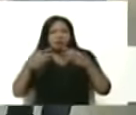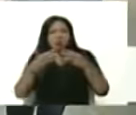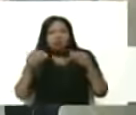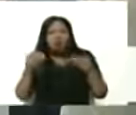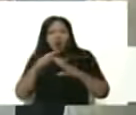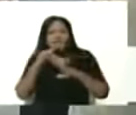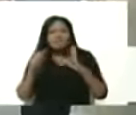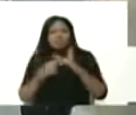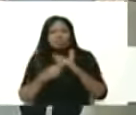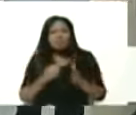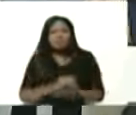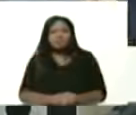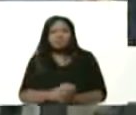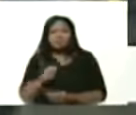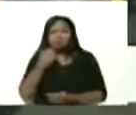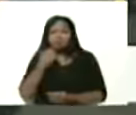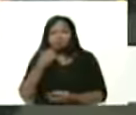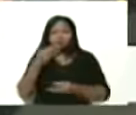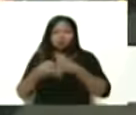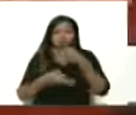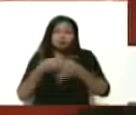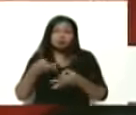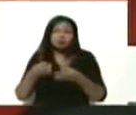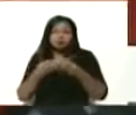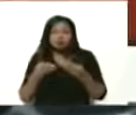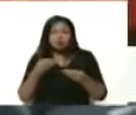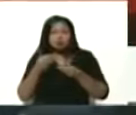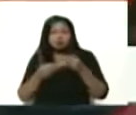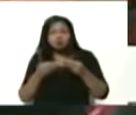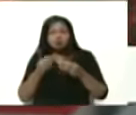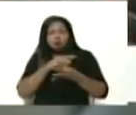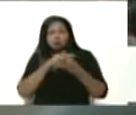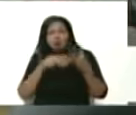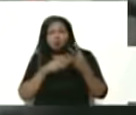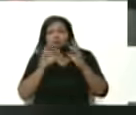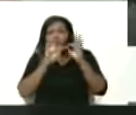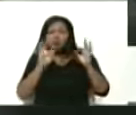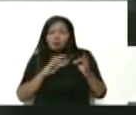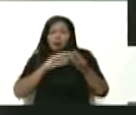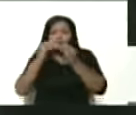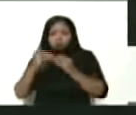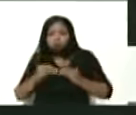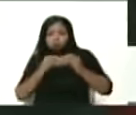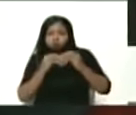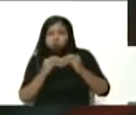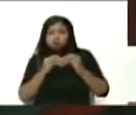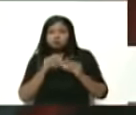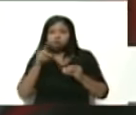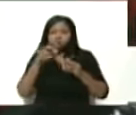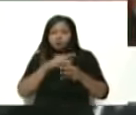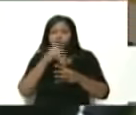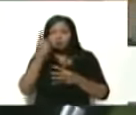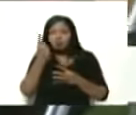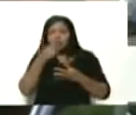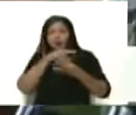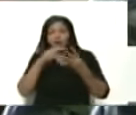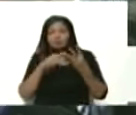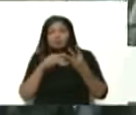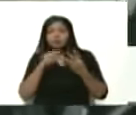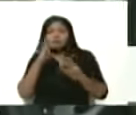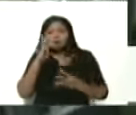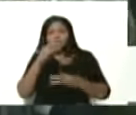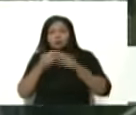como usted dijo bueno es una línea donde vemos cuatro líneas de ensamblaje así es presidente esta es una de las cuatro líneas de ensamblaje